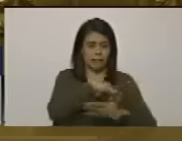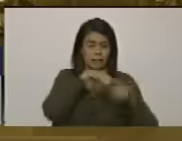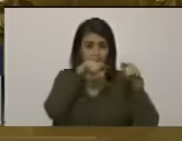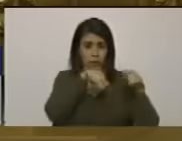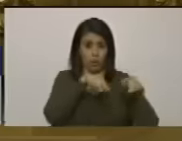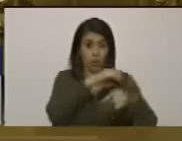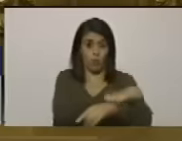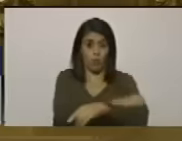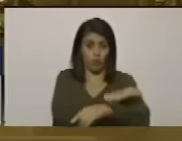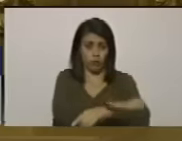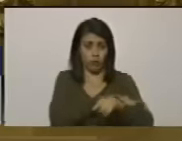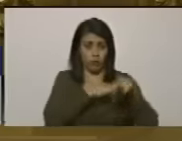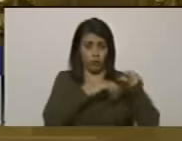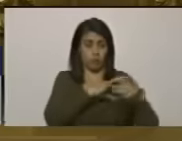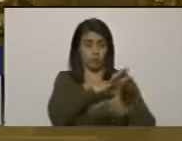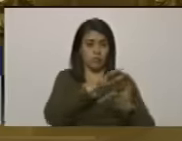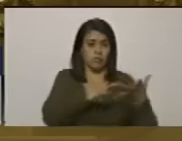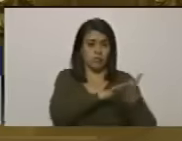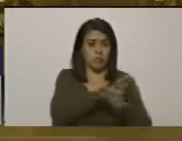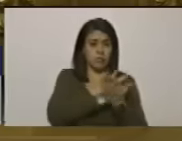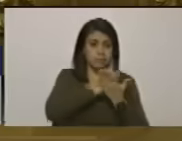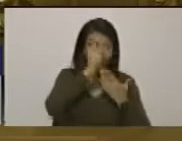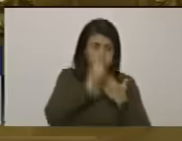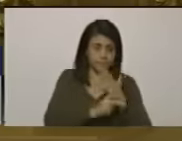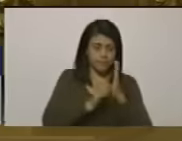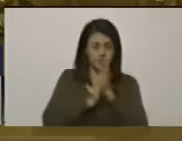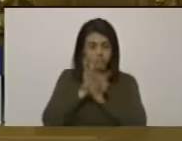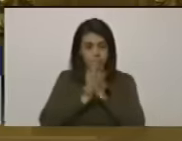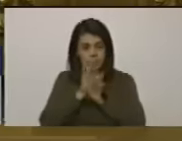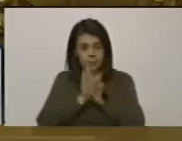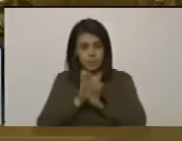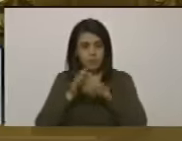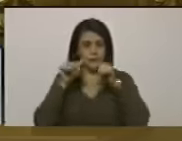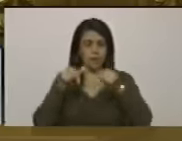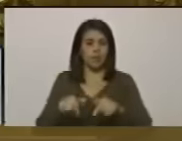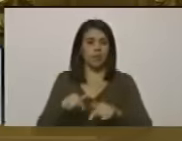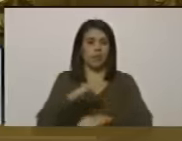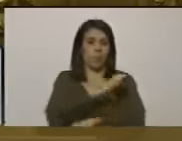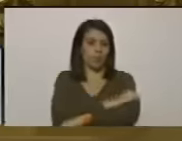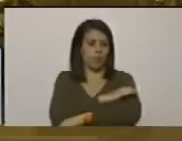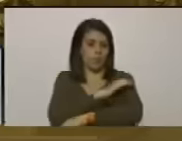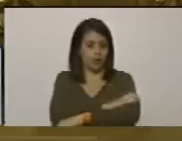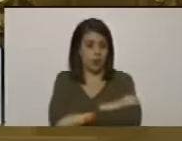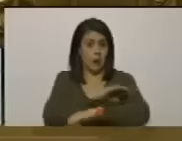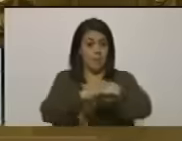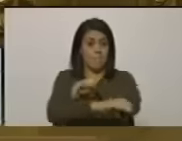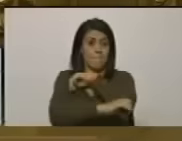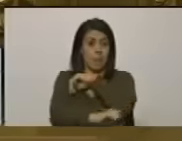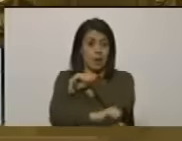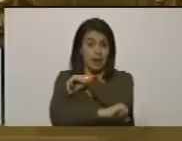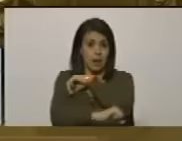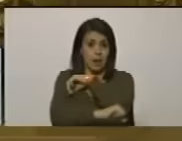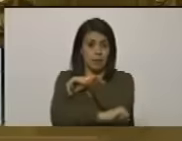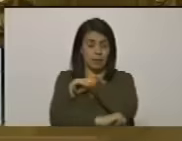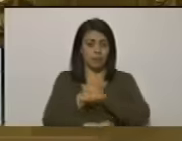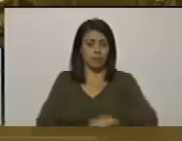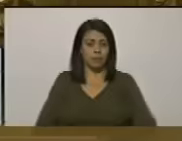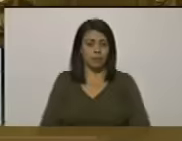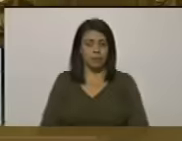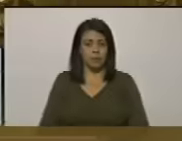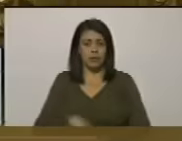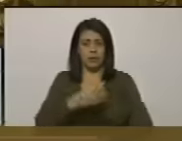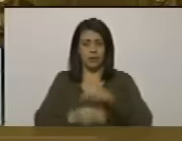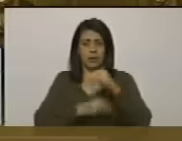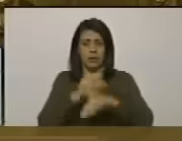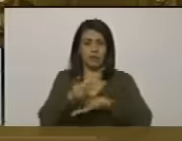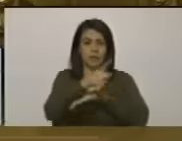oposición que conspira con esa oposición delincuente que hace